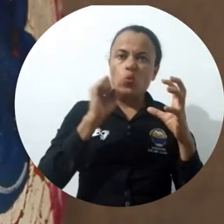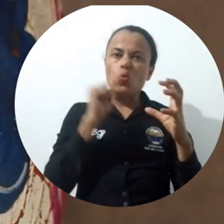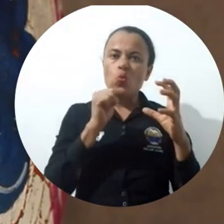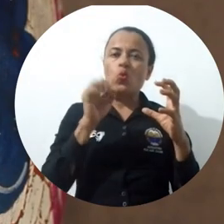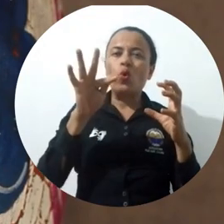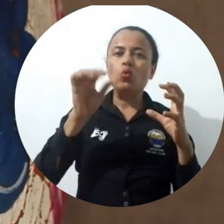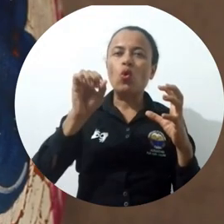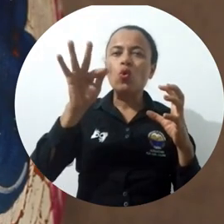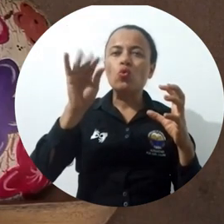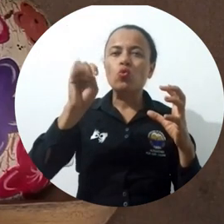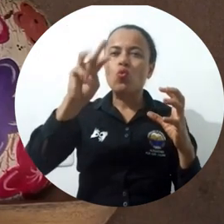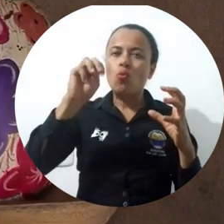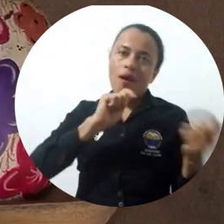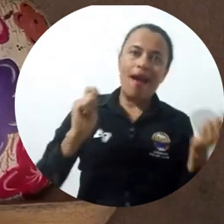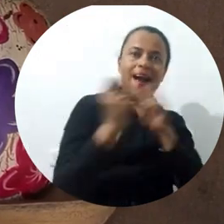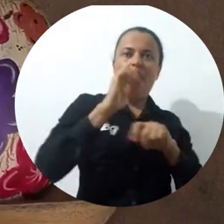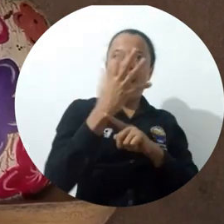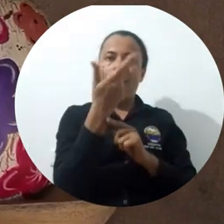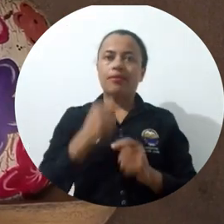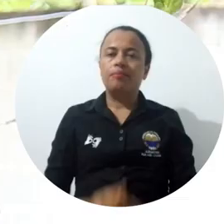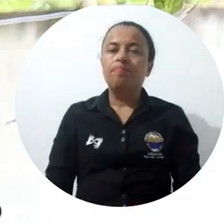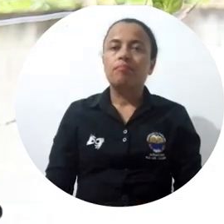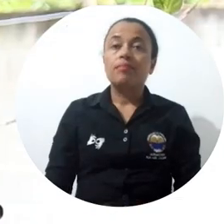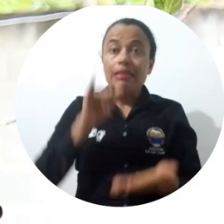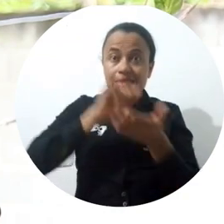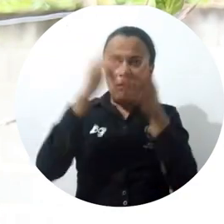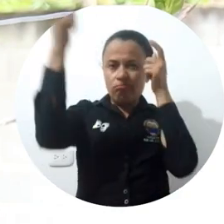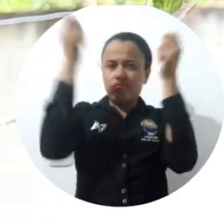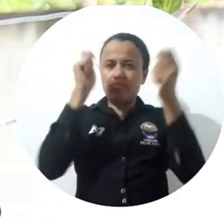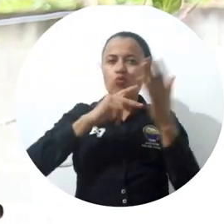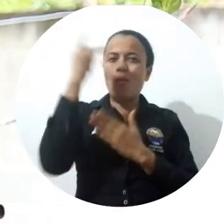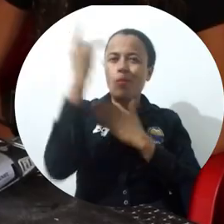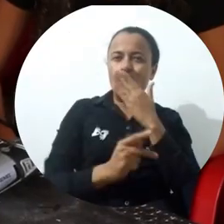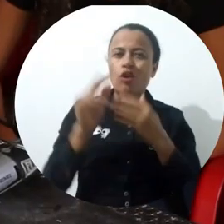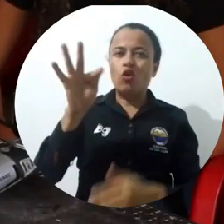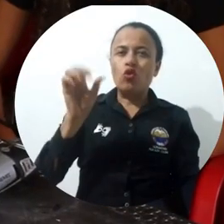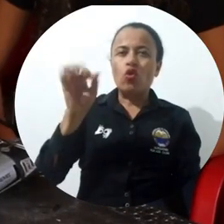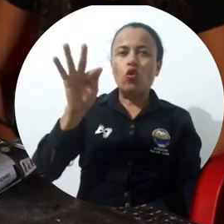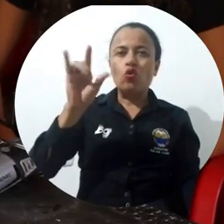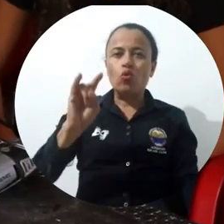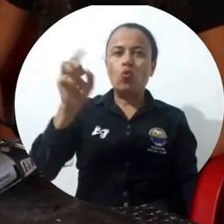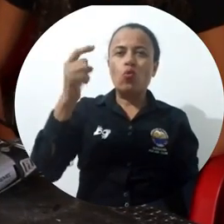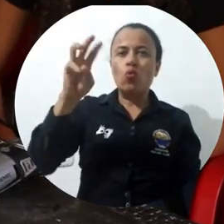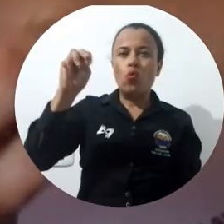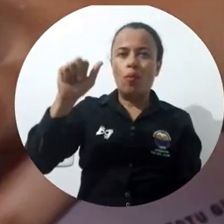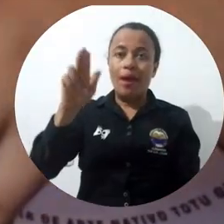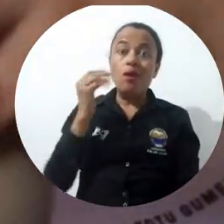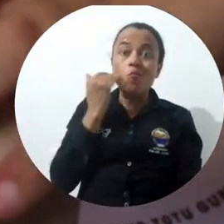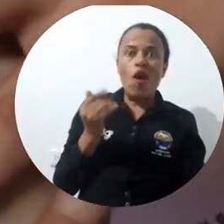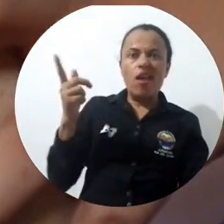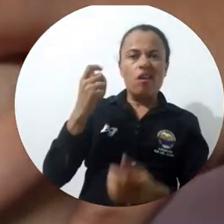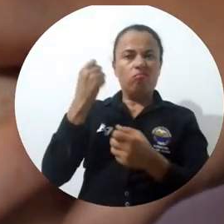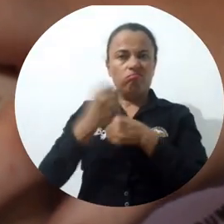Esta iniciativa corresponde al proyecto Academia Arte Nativo Totu Gumer, liderado por esta mujer emprendedora y gestora cultural, que es